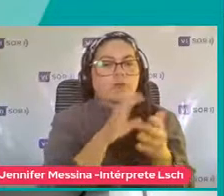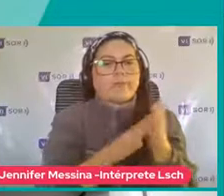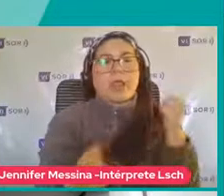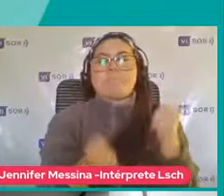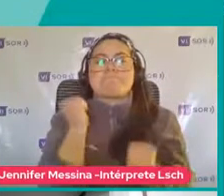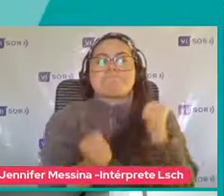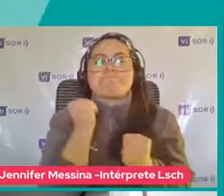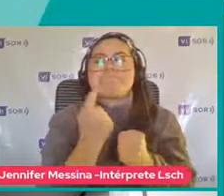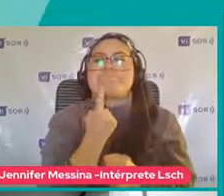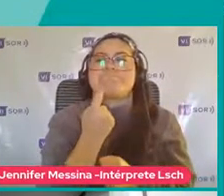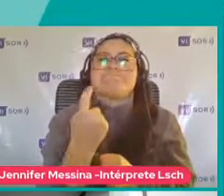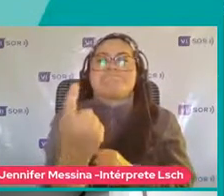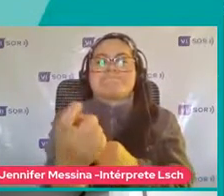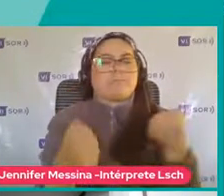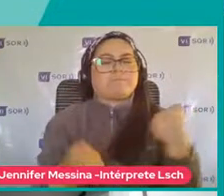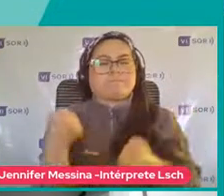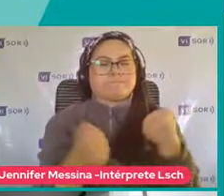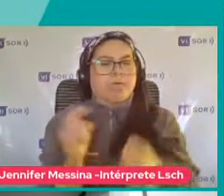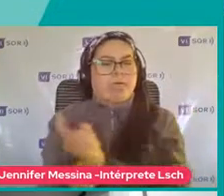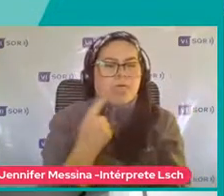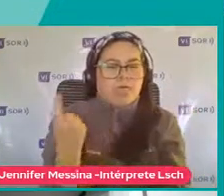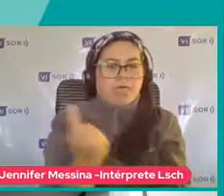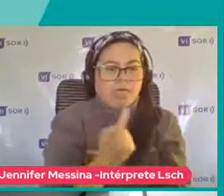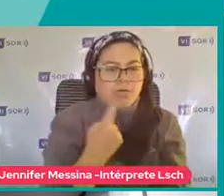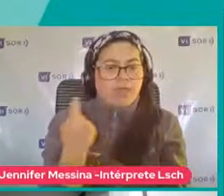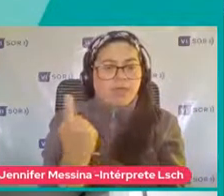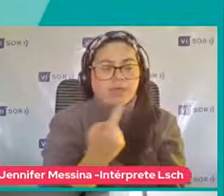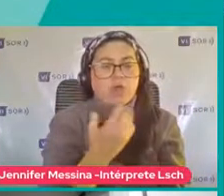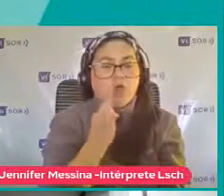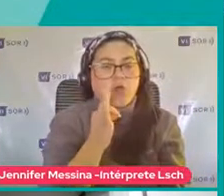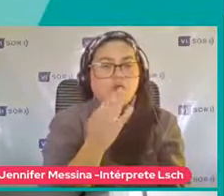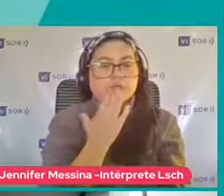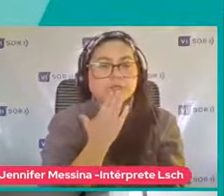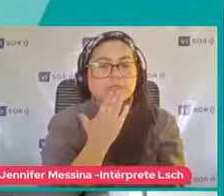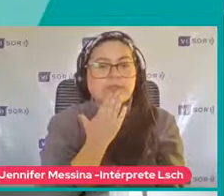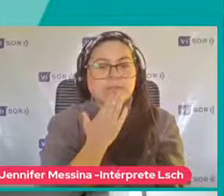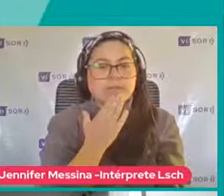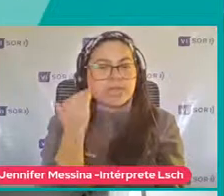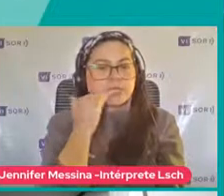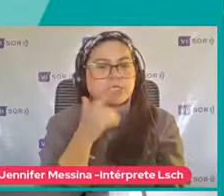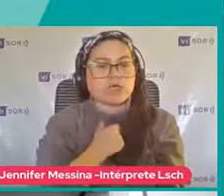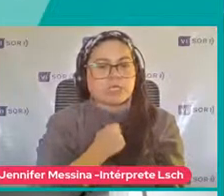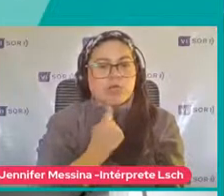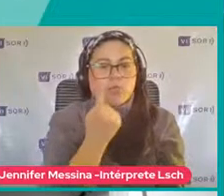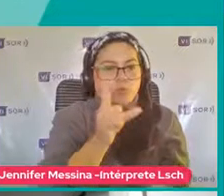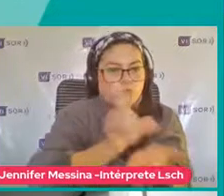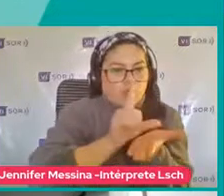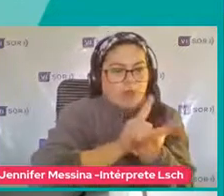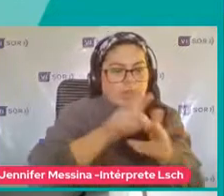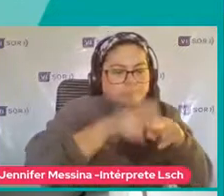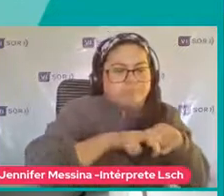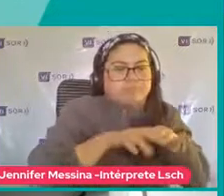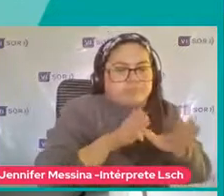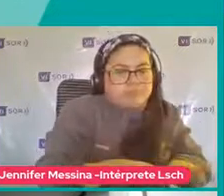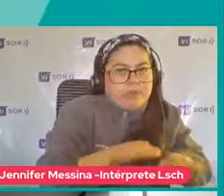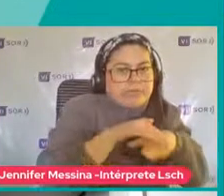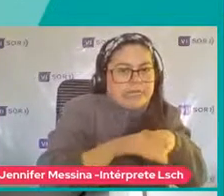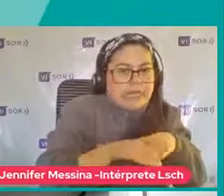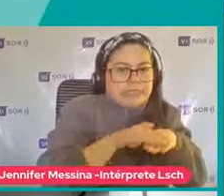Y una dificultad Propia De ellos De estar En un lugar Fijo Y específico En algunas Cosas Tranquilo